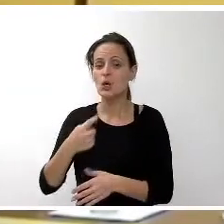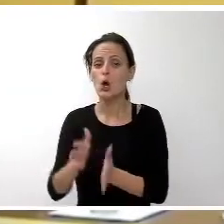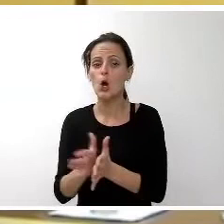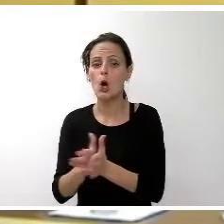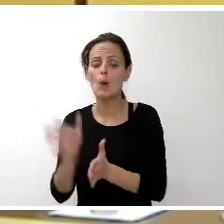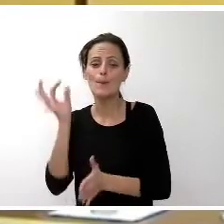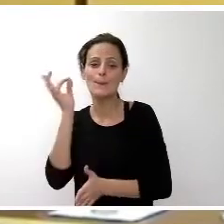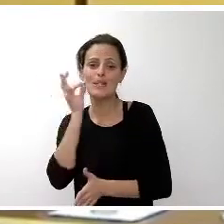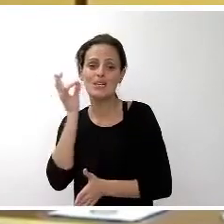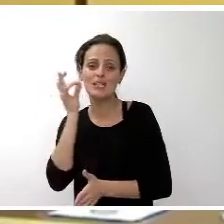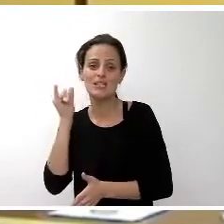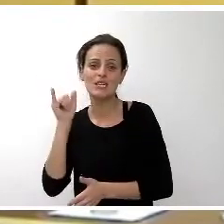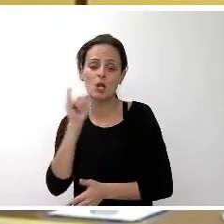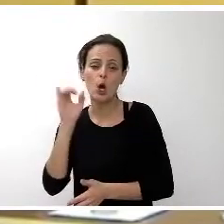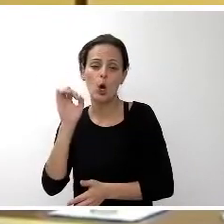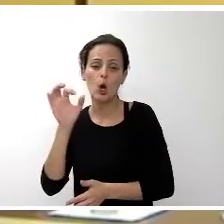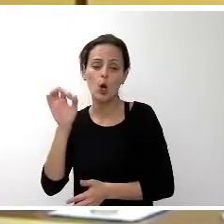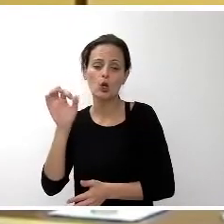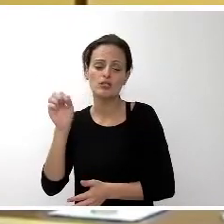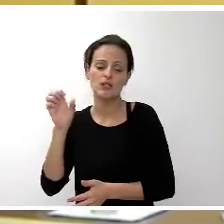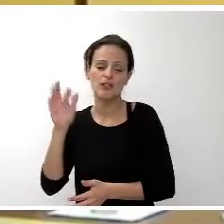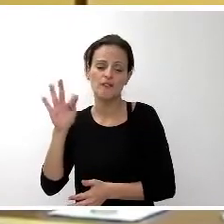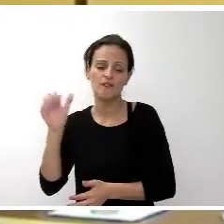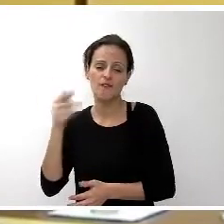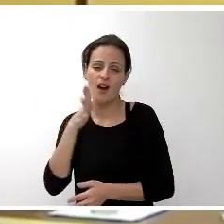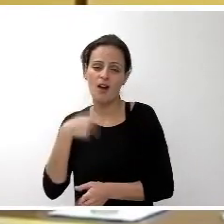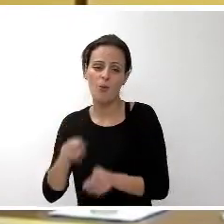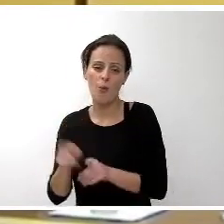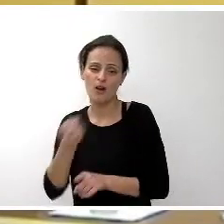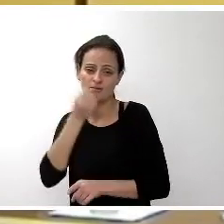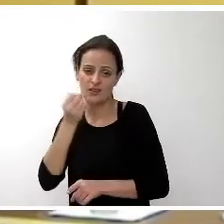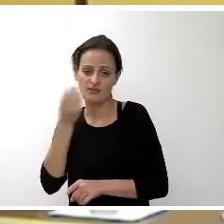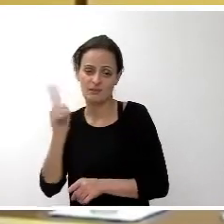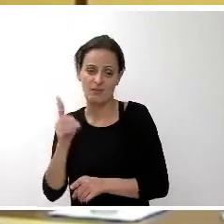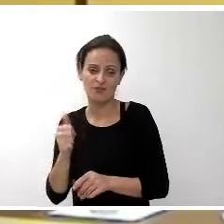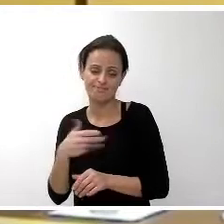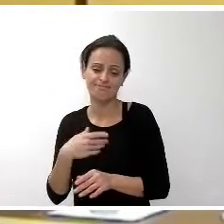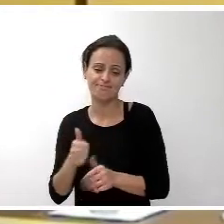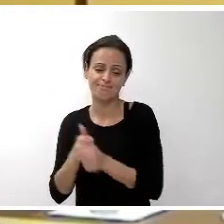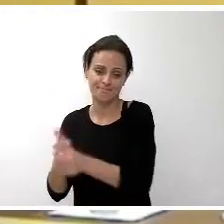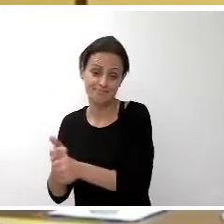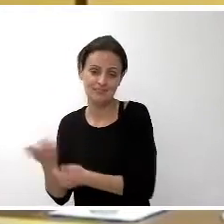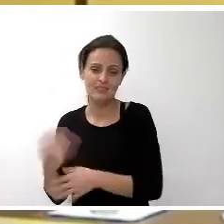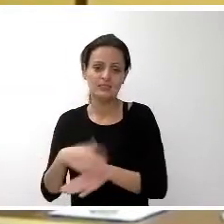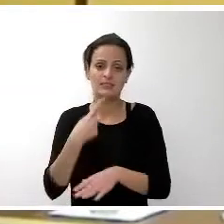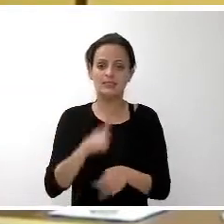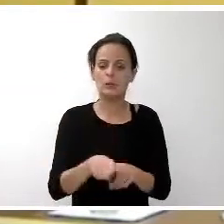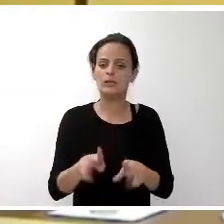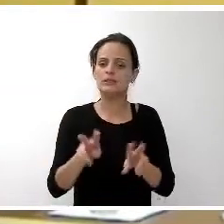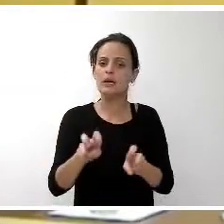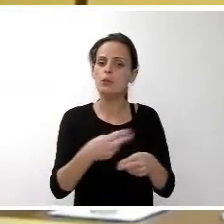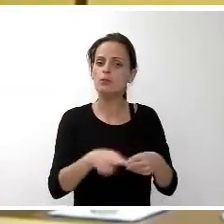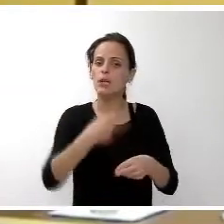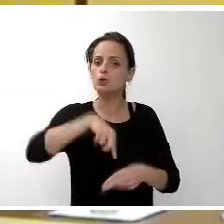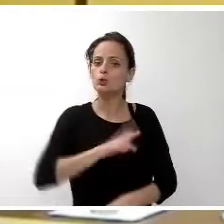Josefa, la portavoz del Grupo Socialista. En su descripción de esa política en la que necesitamos que